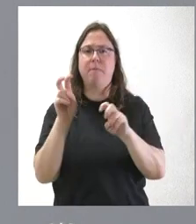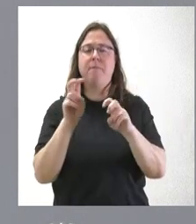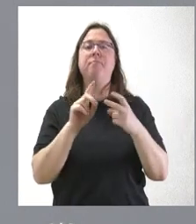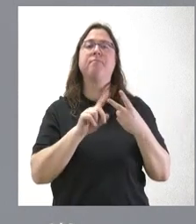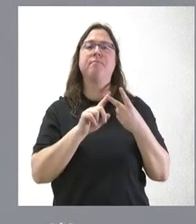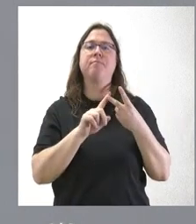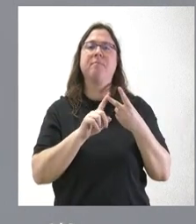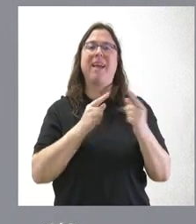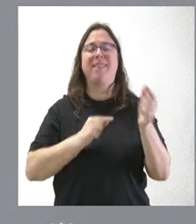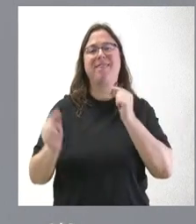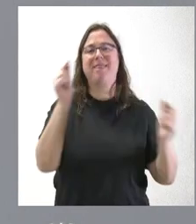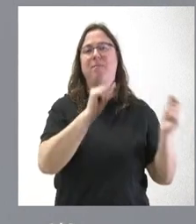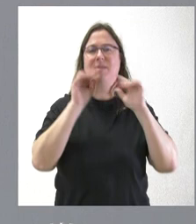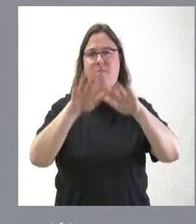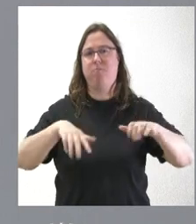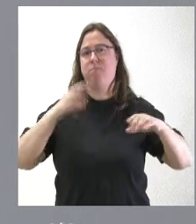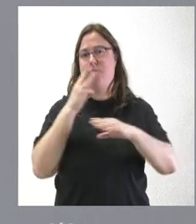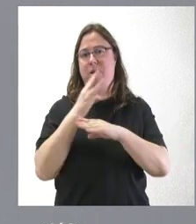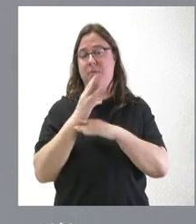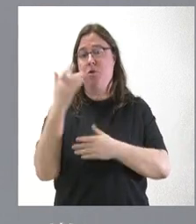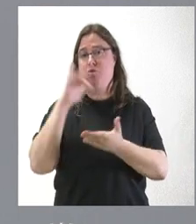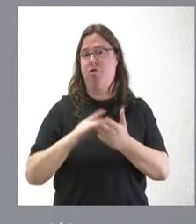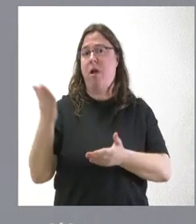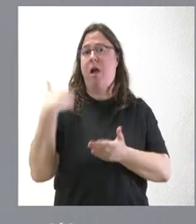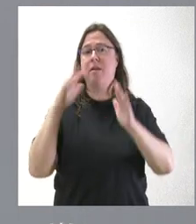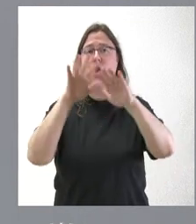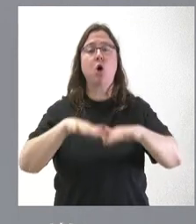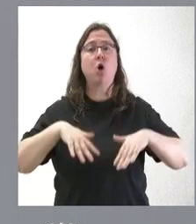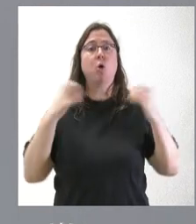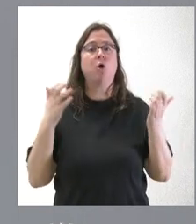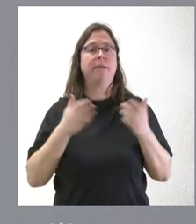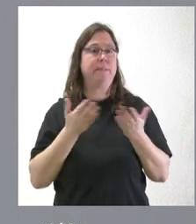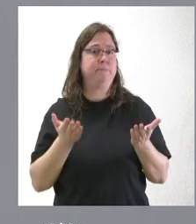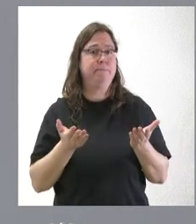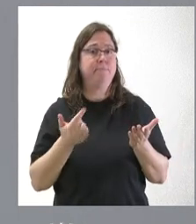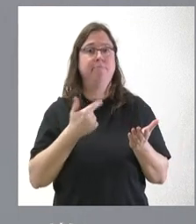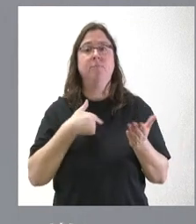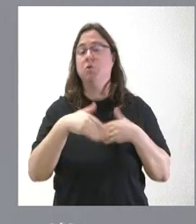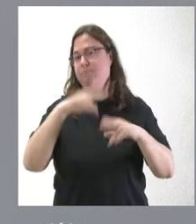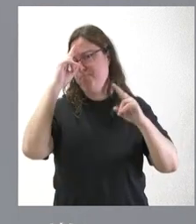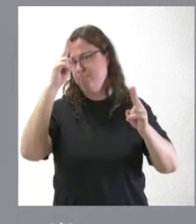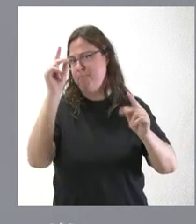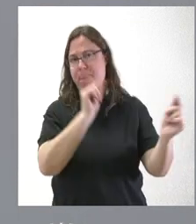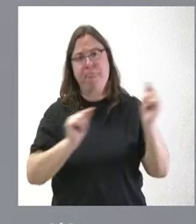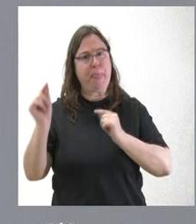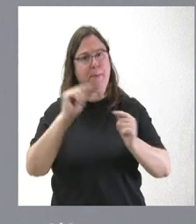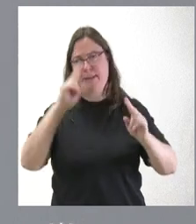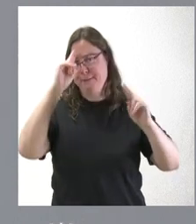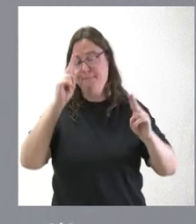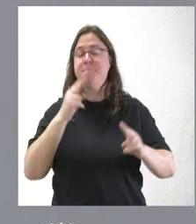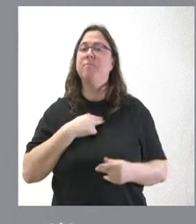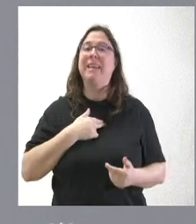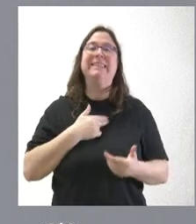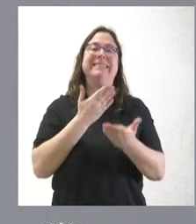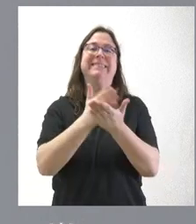que tiene que ver con un debate parlamentario que se produjo ayer en las Cortes de Castilla y León y, por tanto, nosotros respetamos el debate parlamentario. Creemos en la separación de